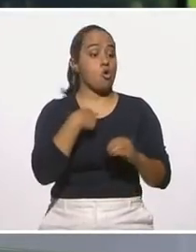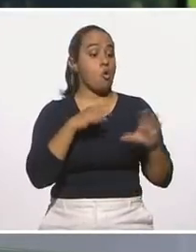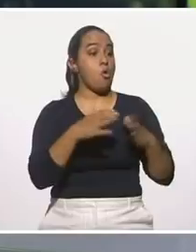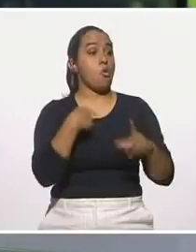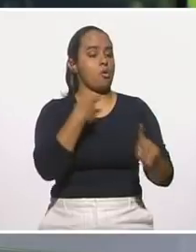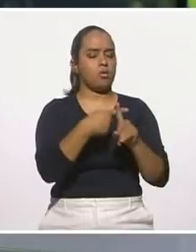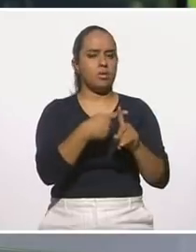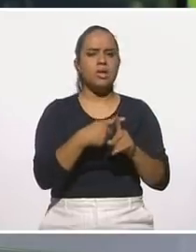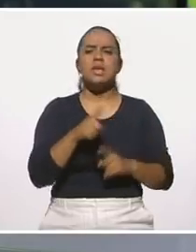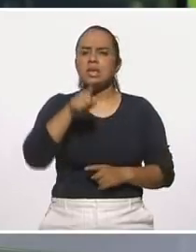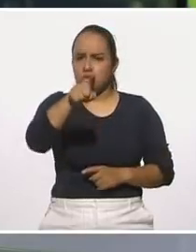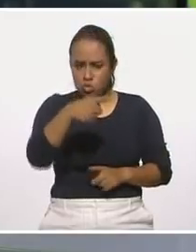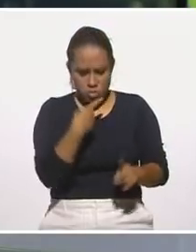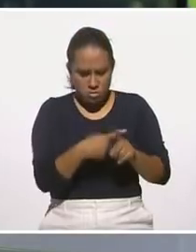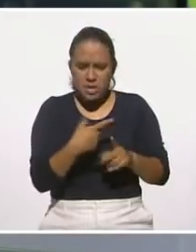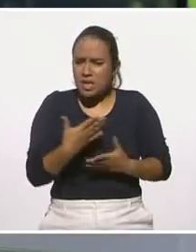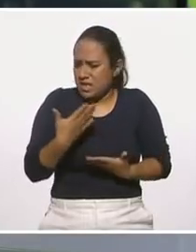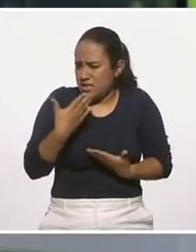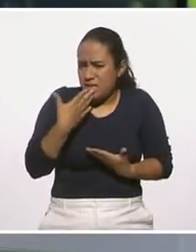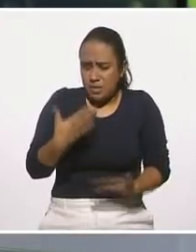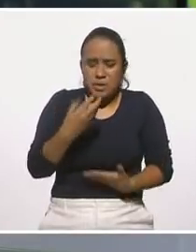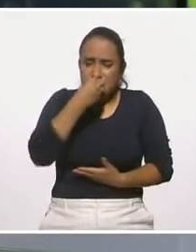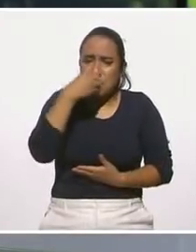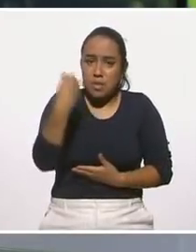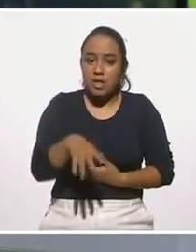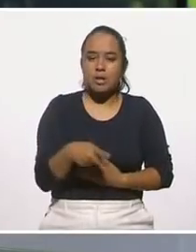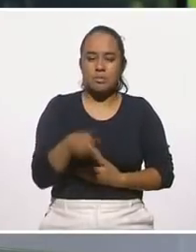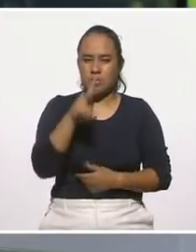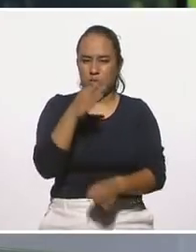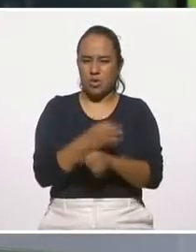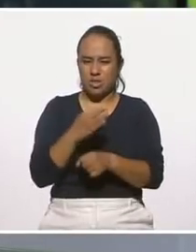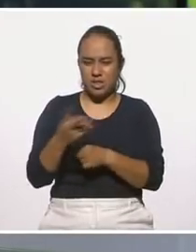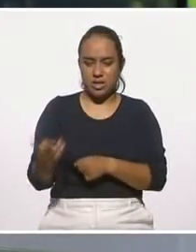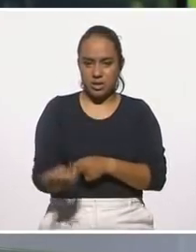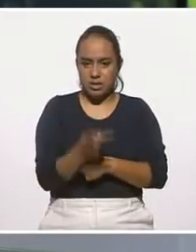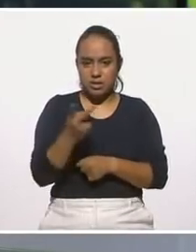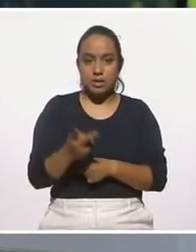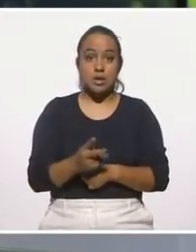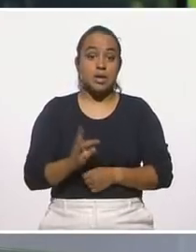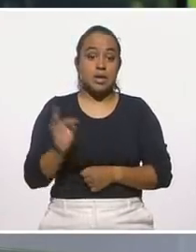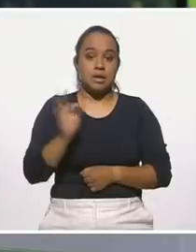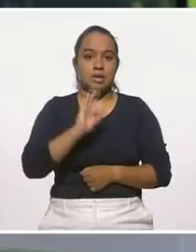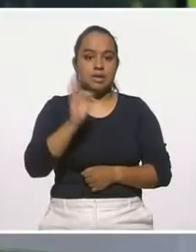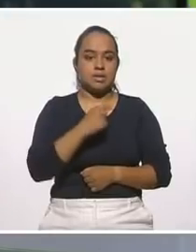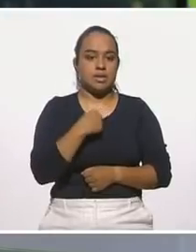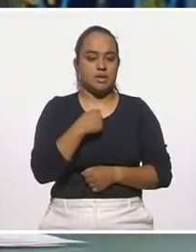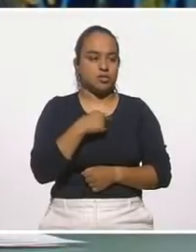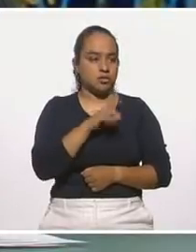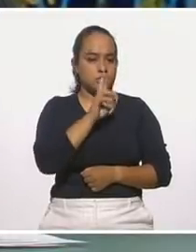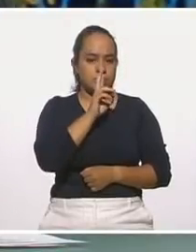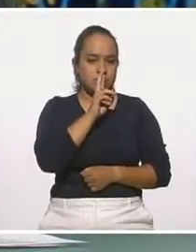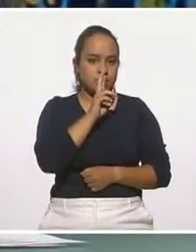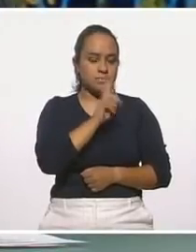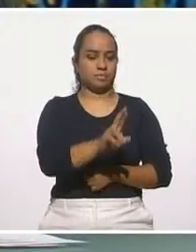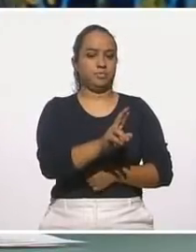padre que seas optimista, pero por ejemplo, por esta pregunta, perdón, porque a lo mejor la contesté de una forma,